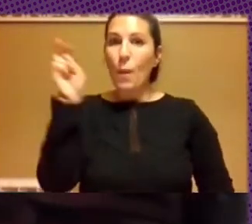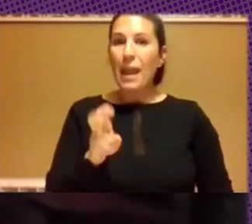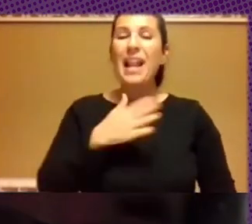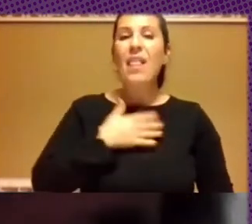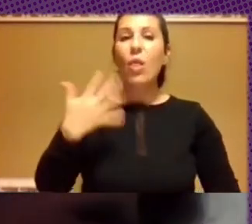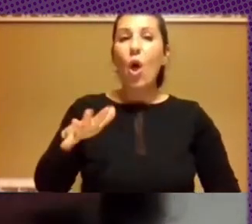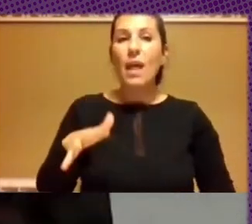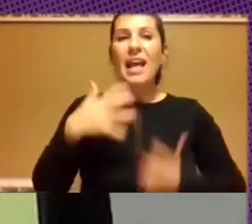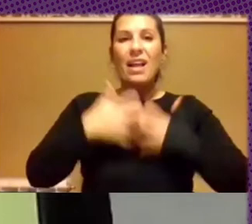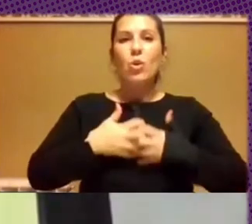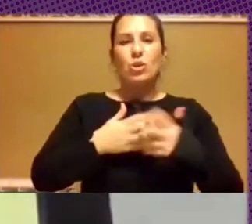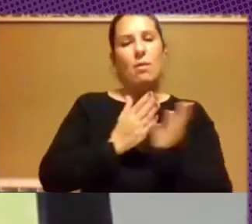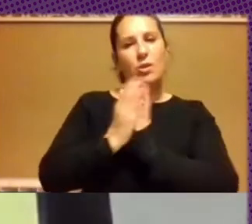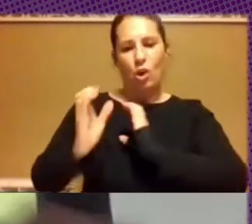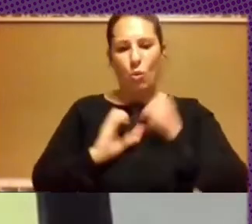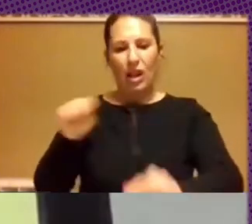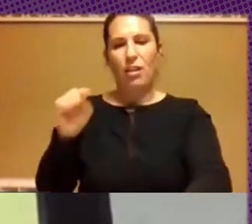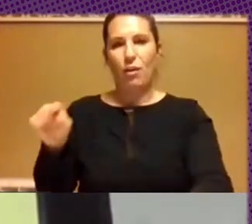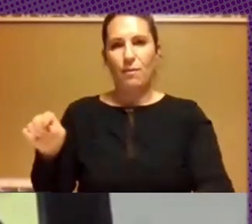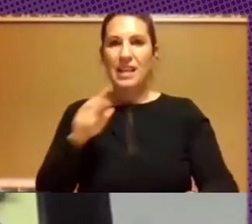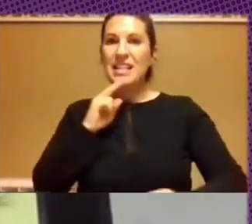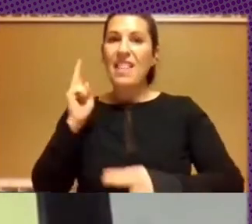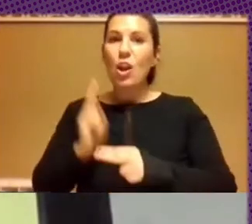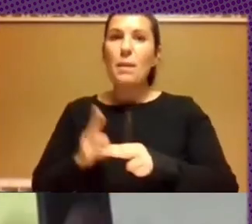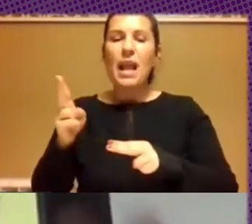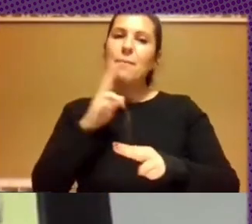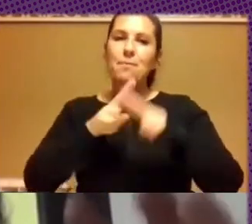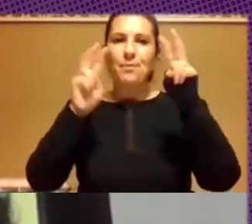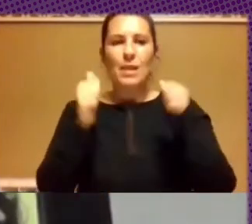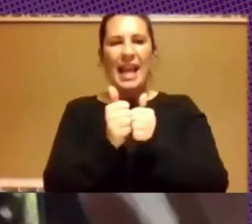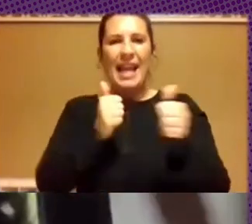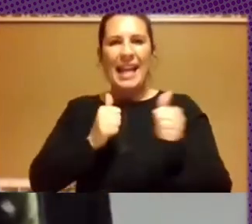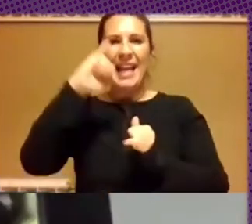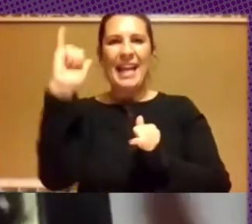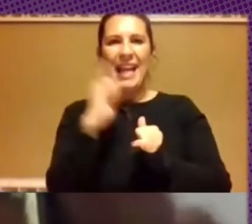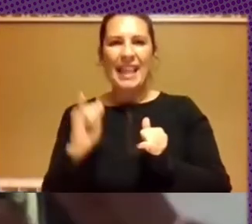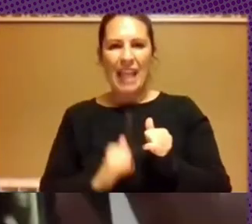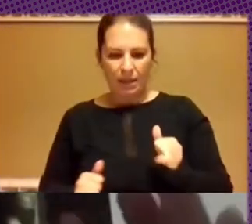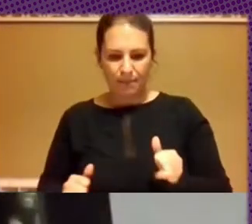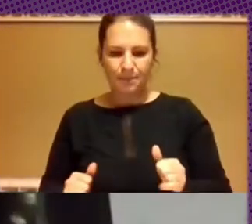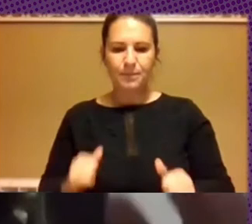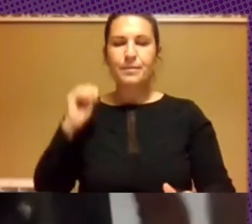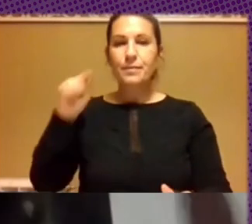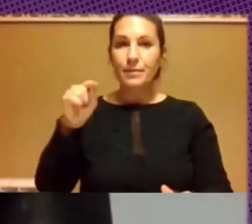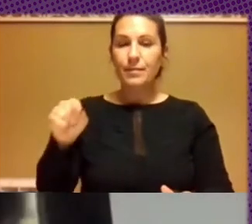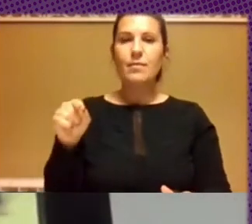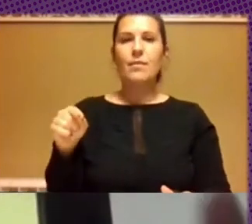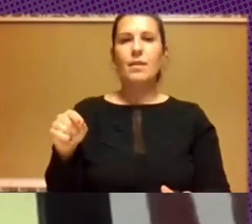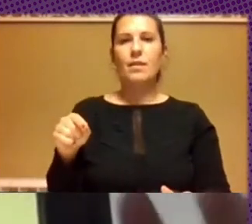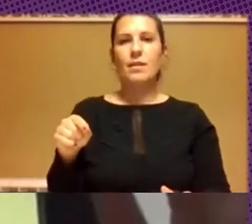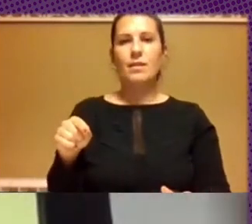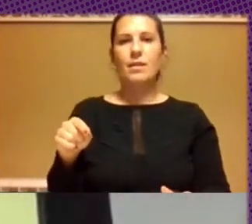industria de los medios, se la denomina como grieta. Esa construcción del debate democrático basado en ese